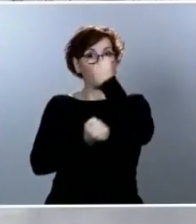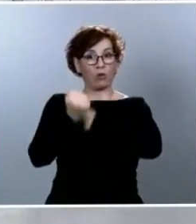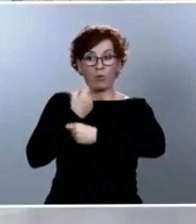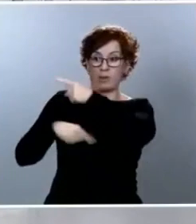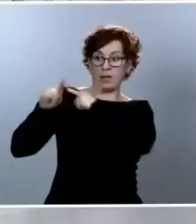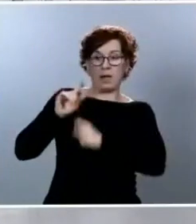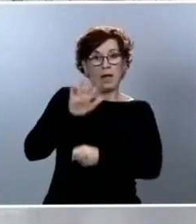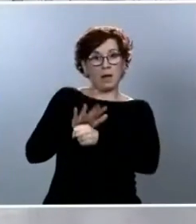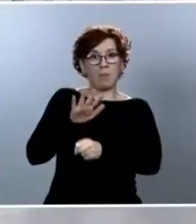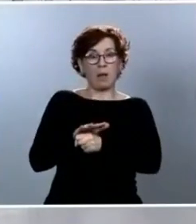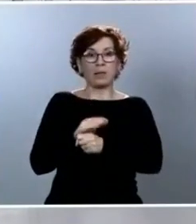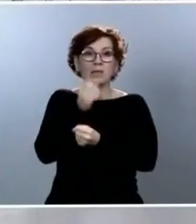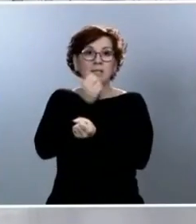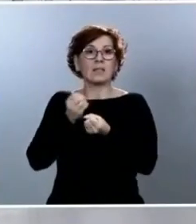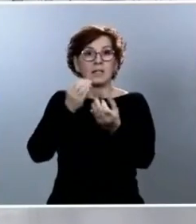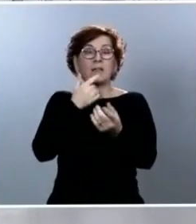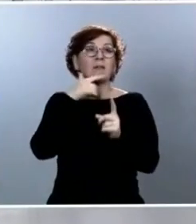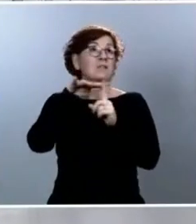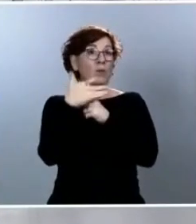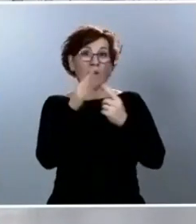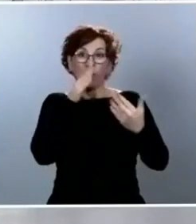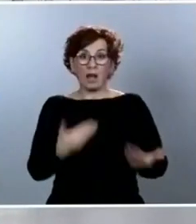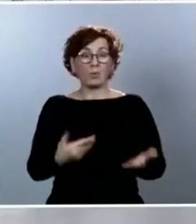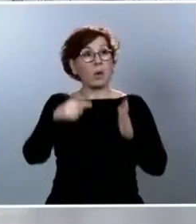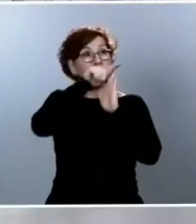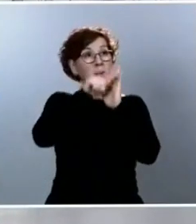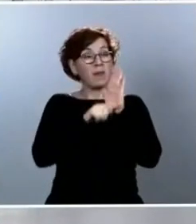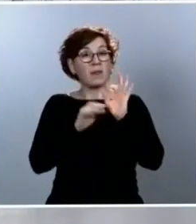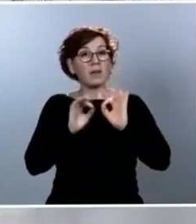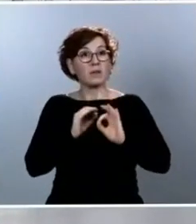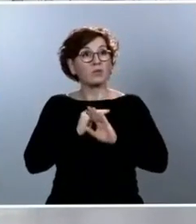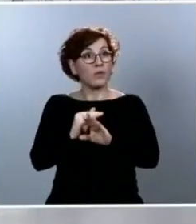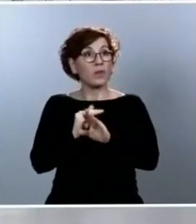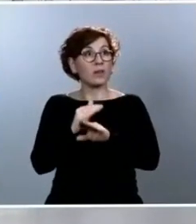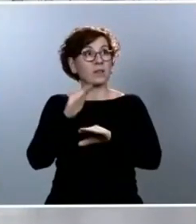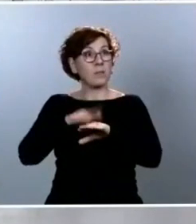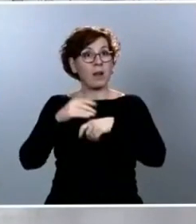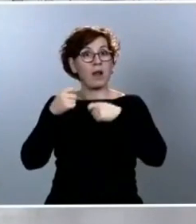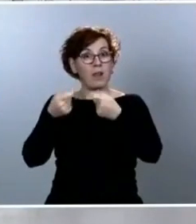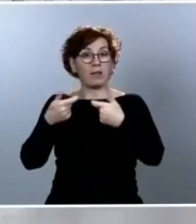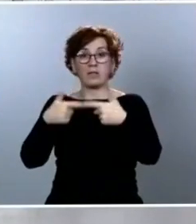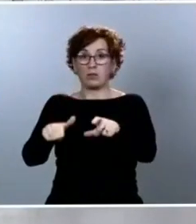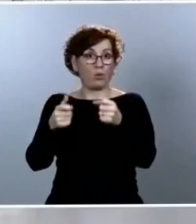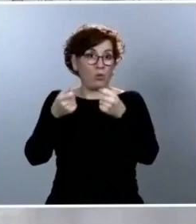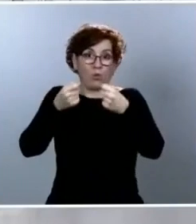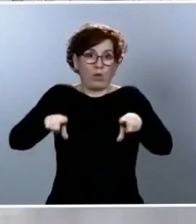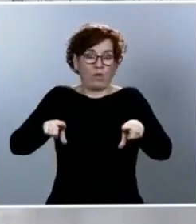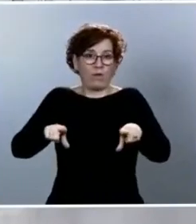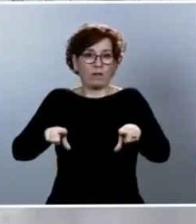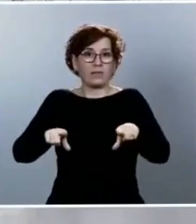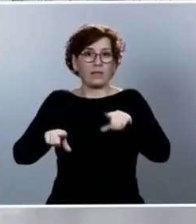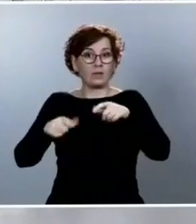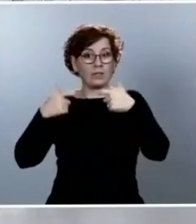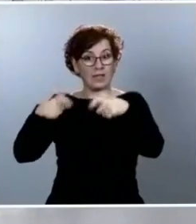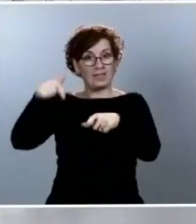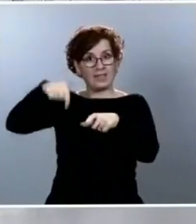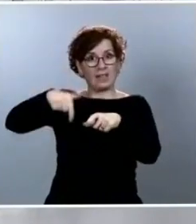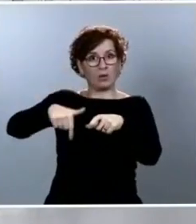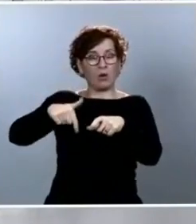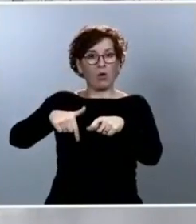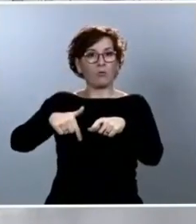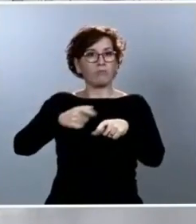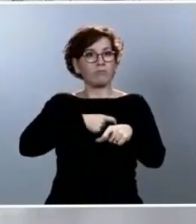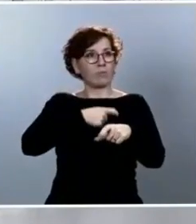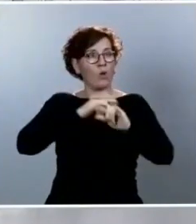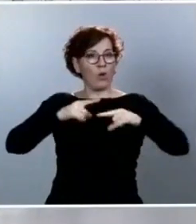contexto actual no hay medidas necesarias y suficientes para este sector y, por tanto, el sector ha incrementado su inquietud. A me gustaría